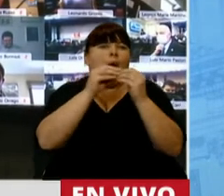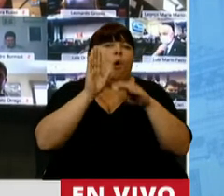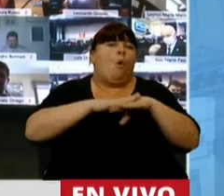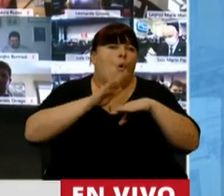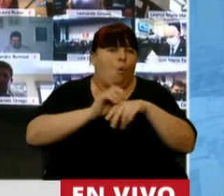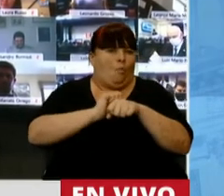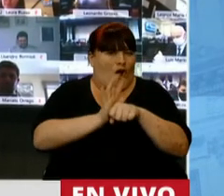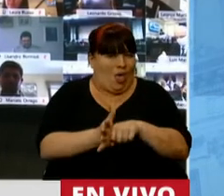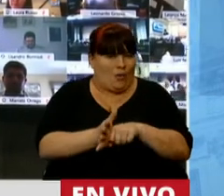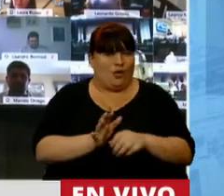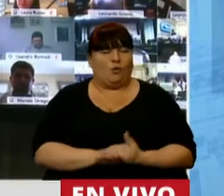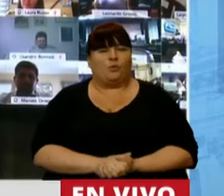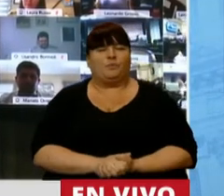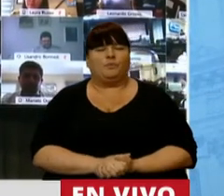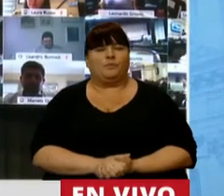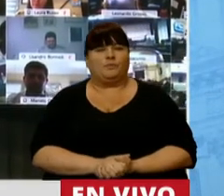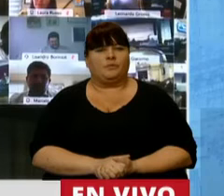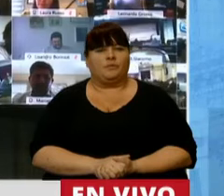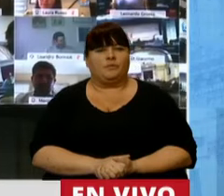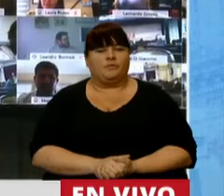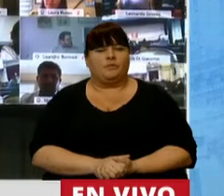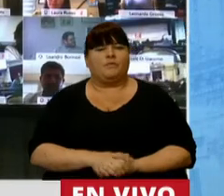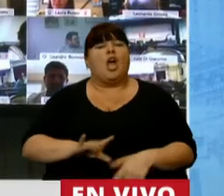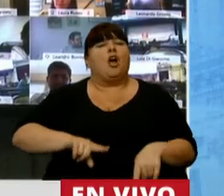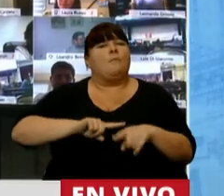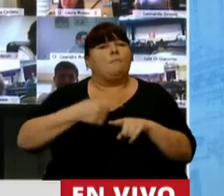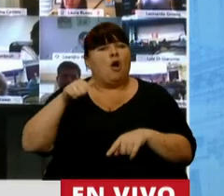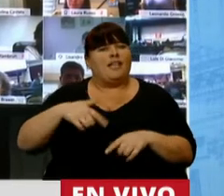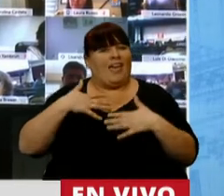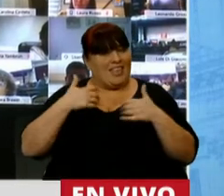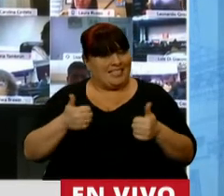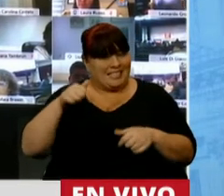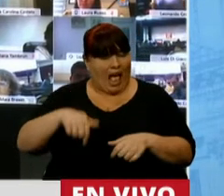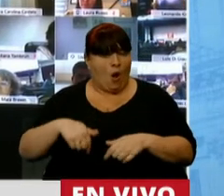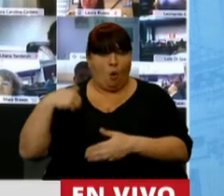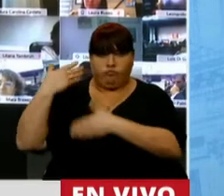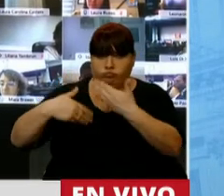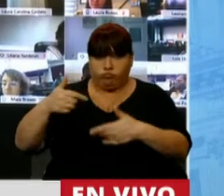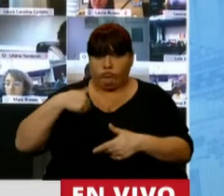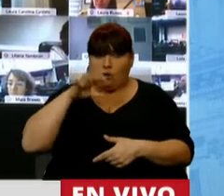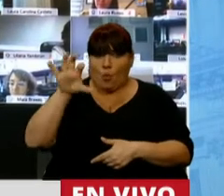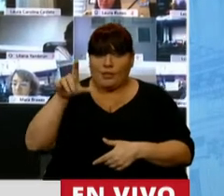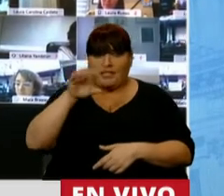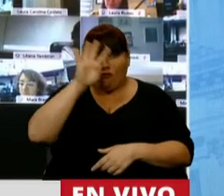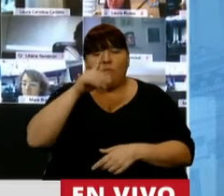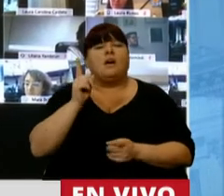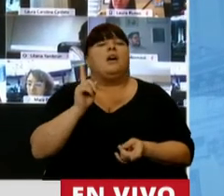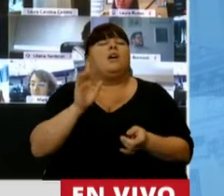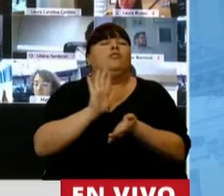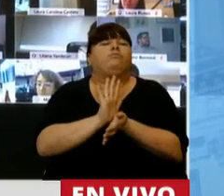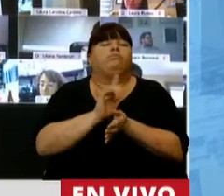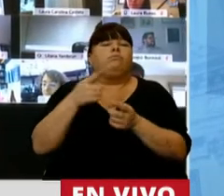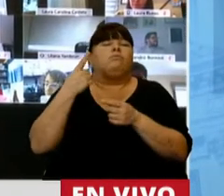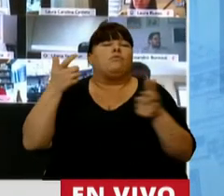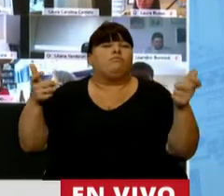a causa del COVID-19, señor presidente. Las políticas sanitarias que se llevan adelante en mi provincia son tomadas en el marco de